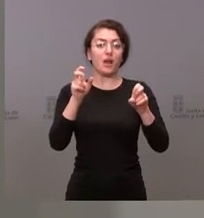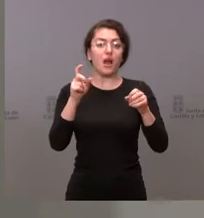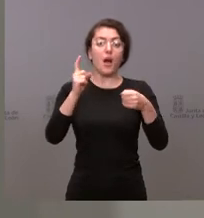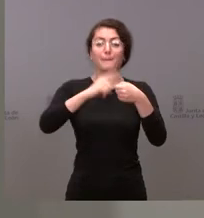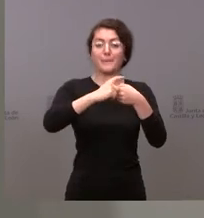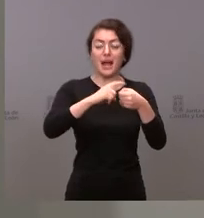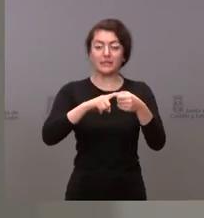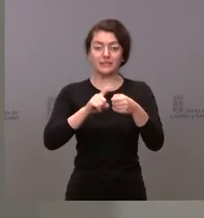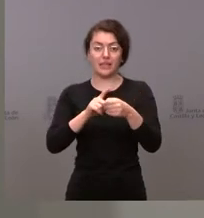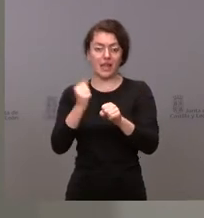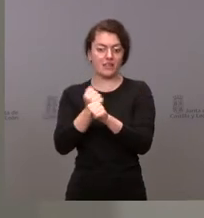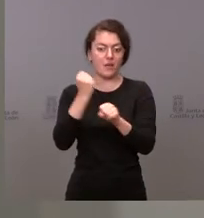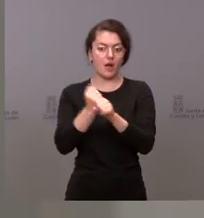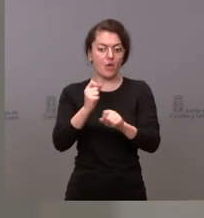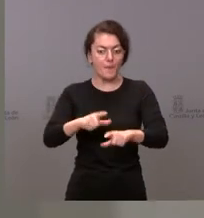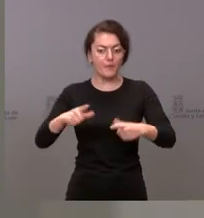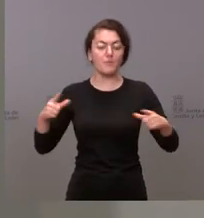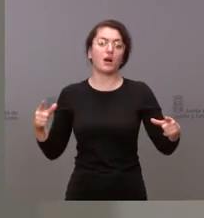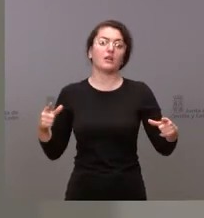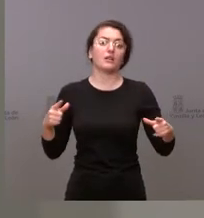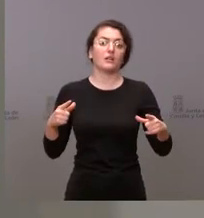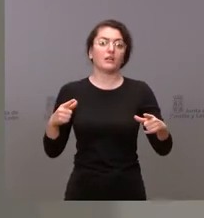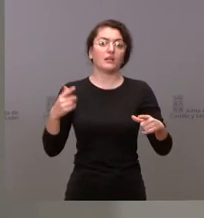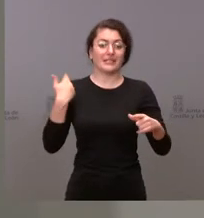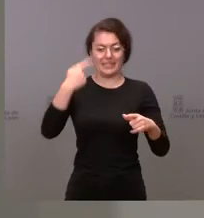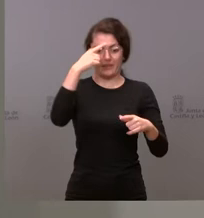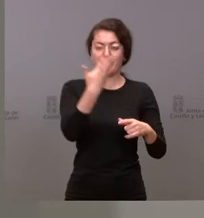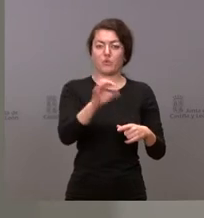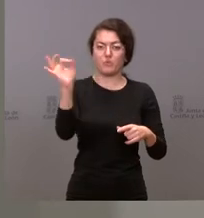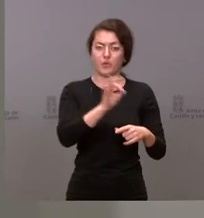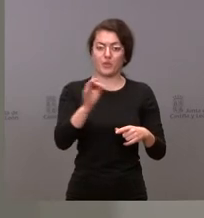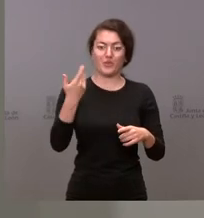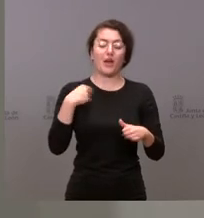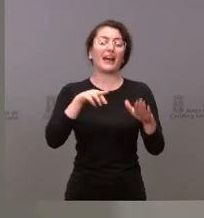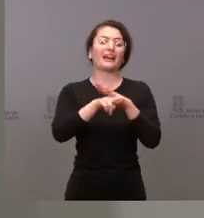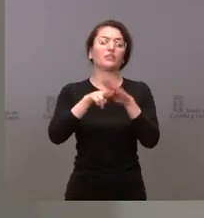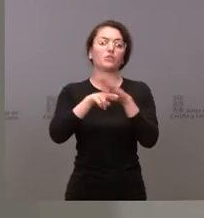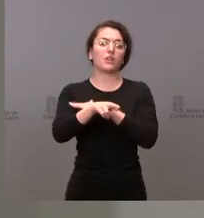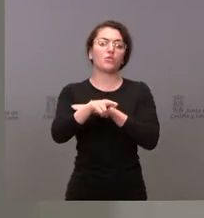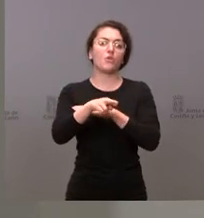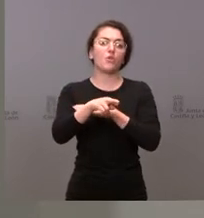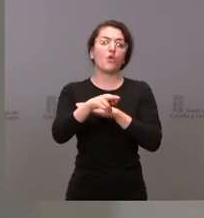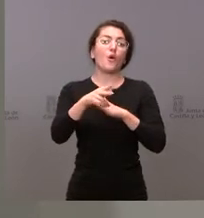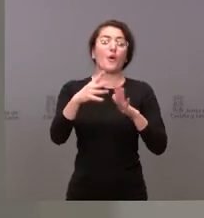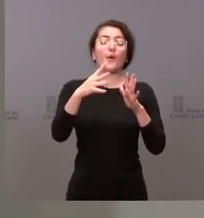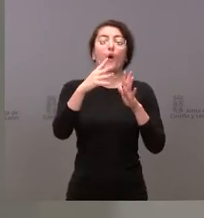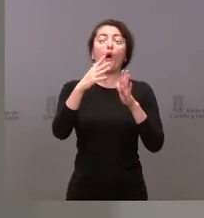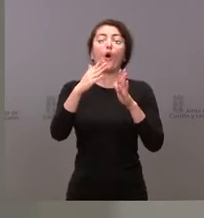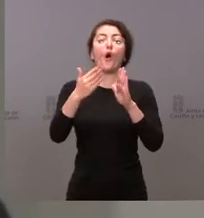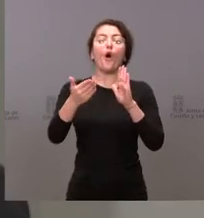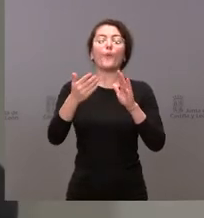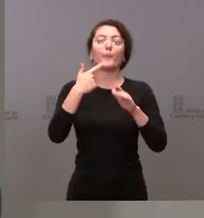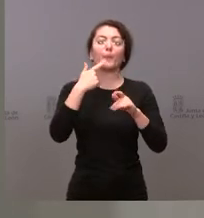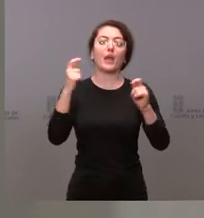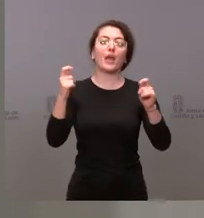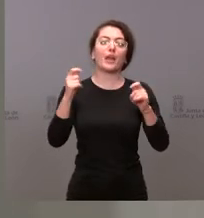50% estamos gestionando ofertas públicas de empleo tanto en emergencias como en atención primaria que son públicas ustedes las conocen